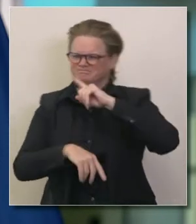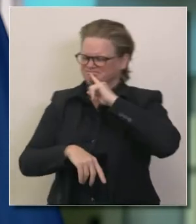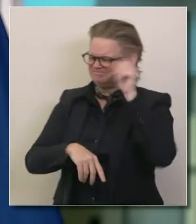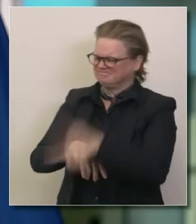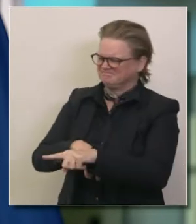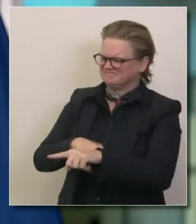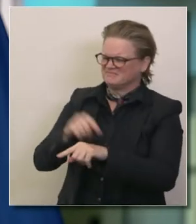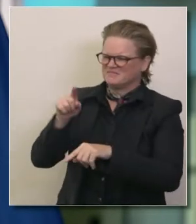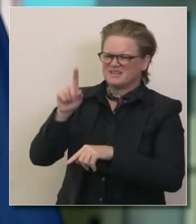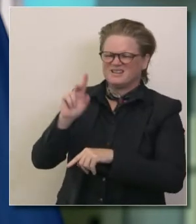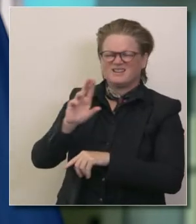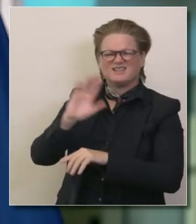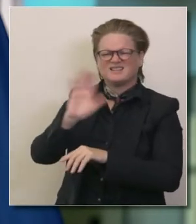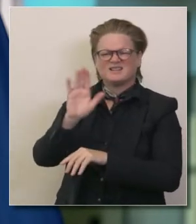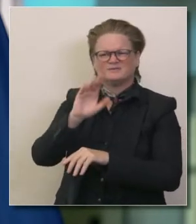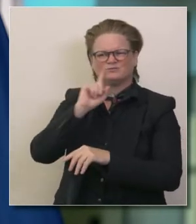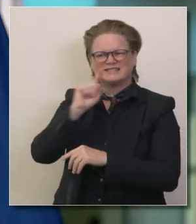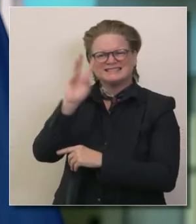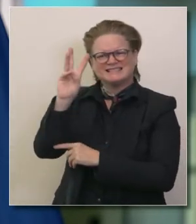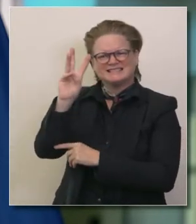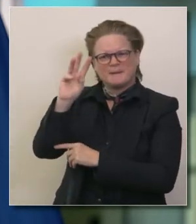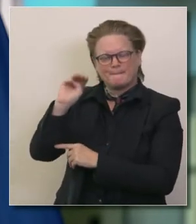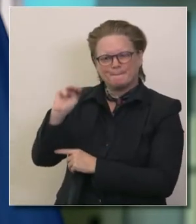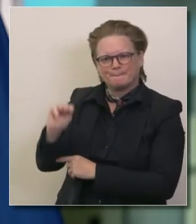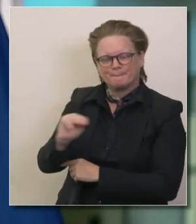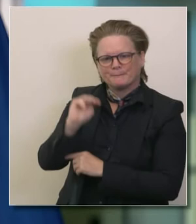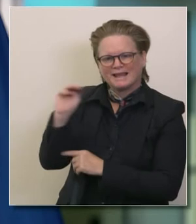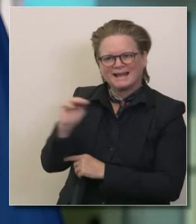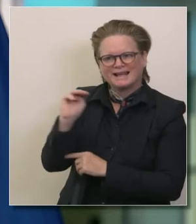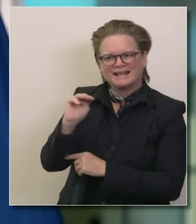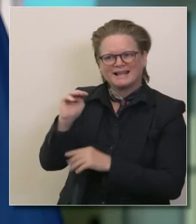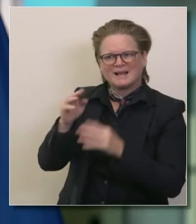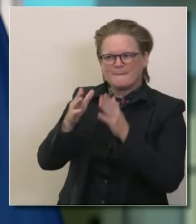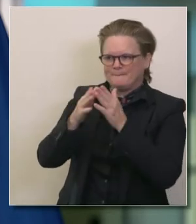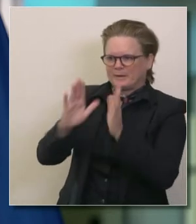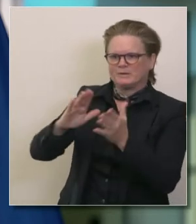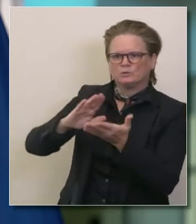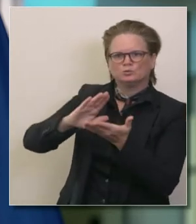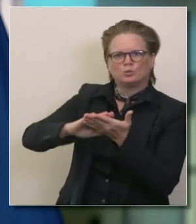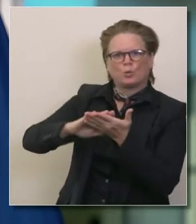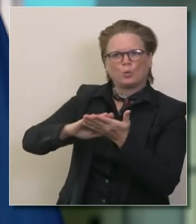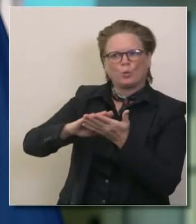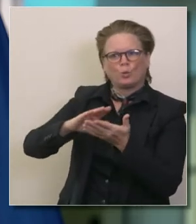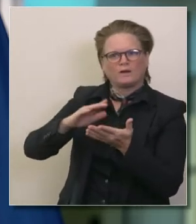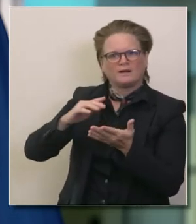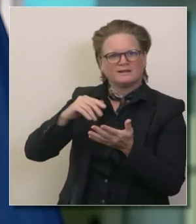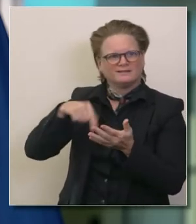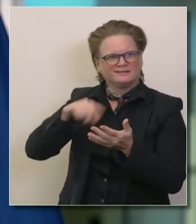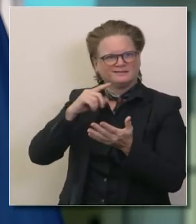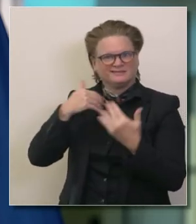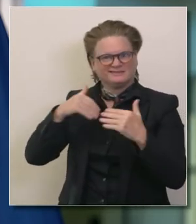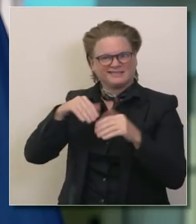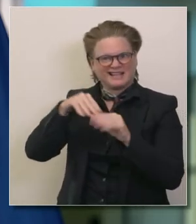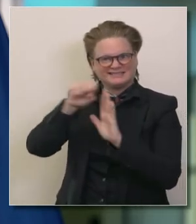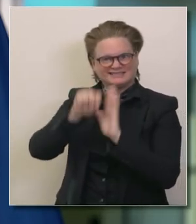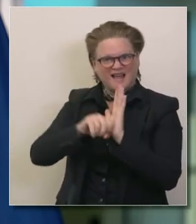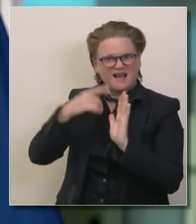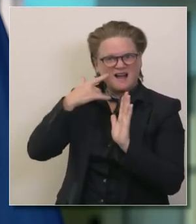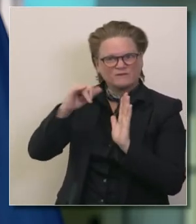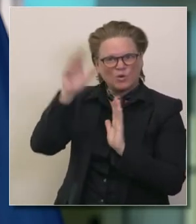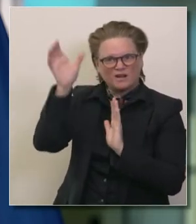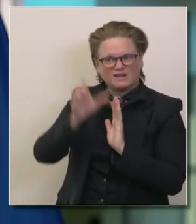administración hacia abajo cuando están lidiando con más de 6 millones de estudiantes de modo que tenemos 21 condados en el estado de California hay 58